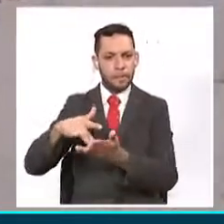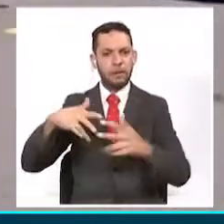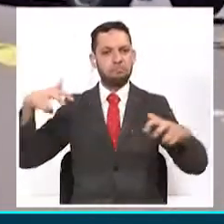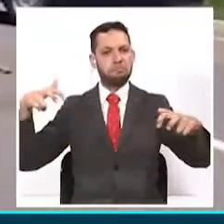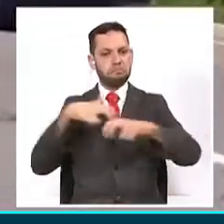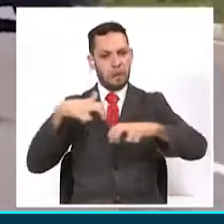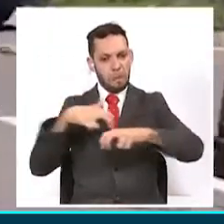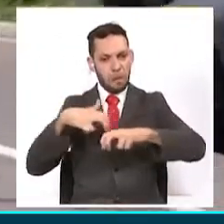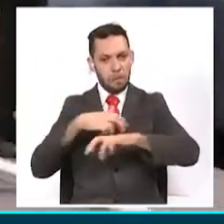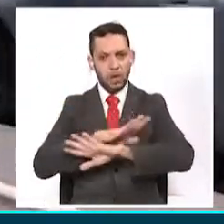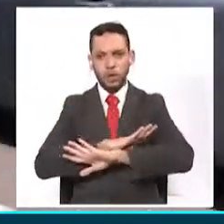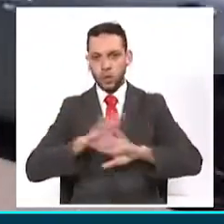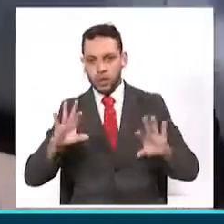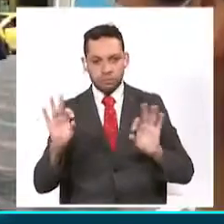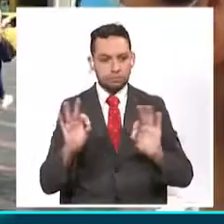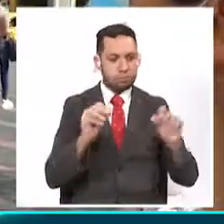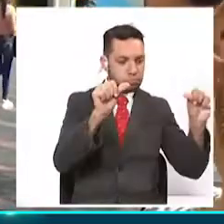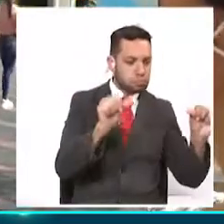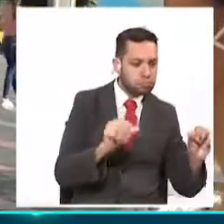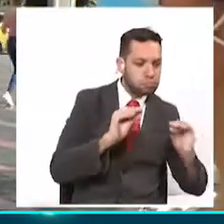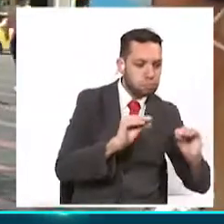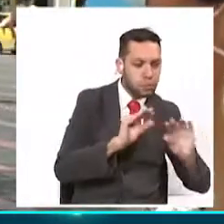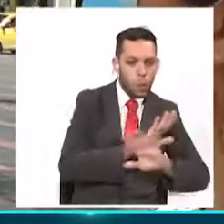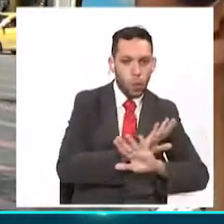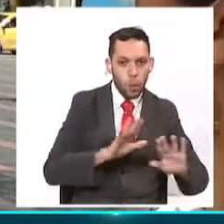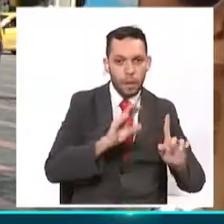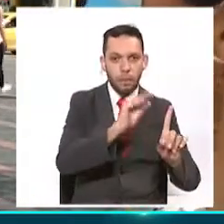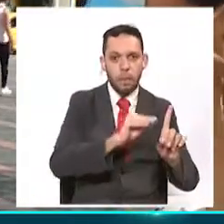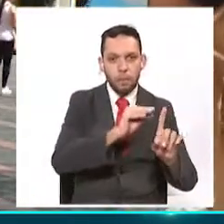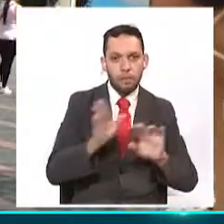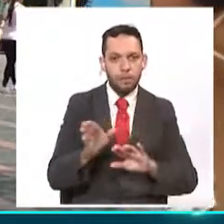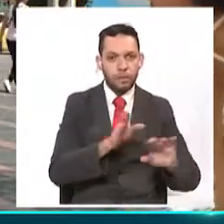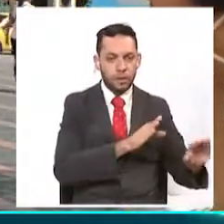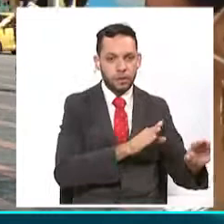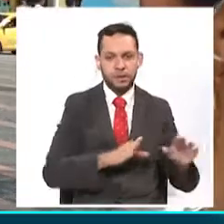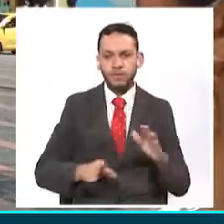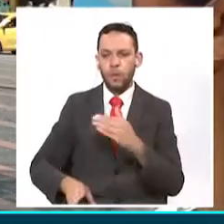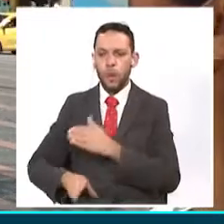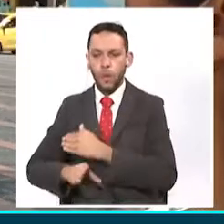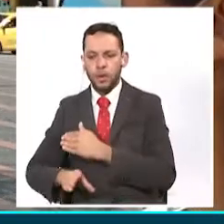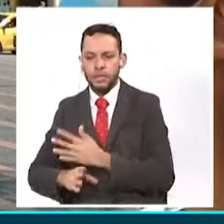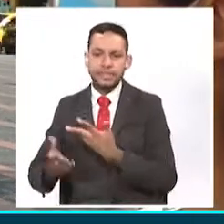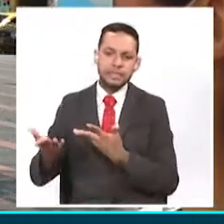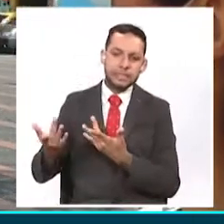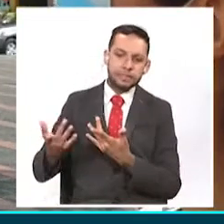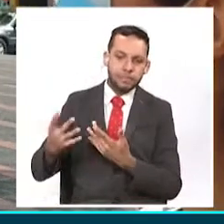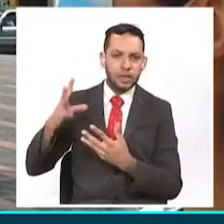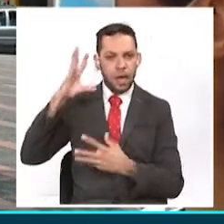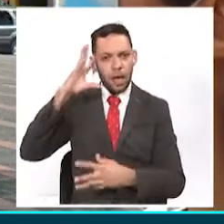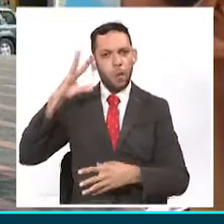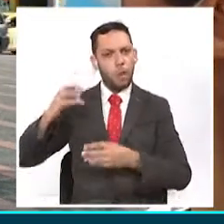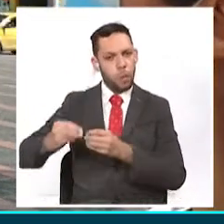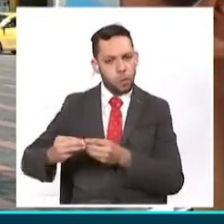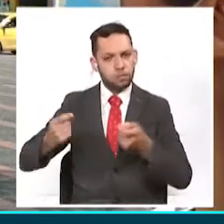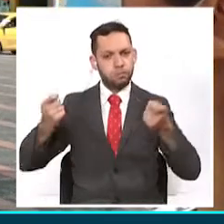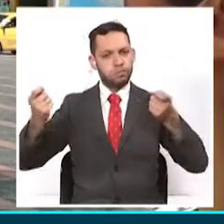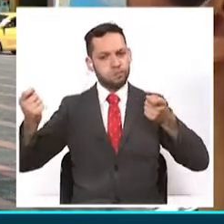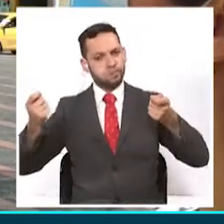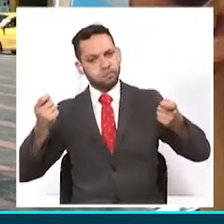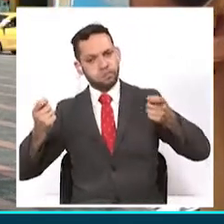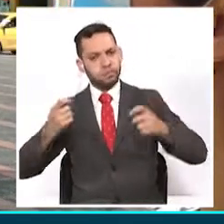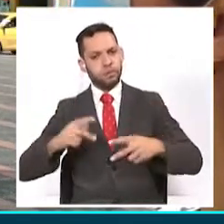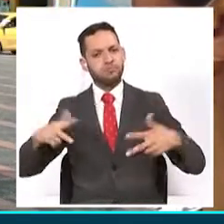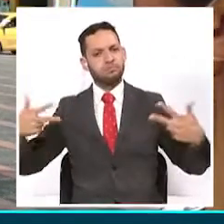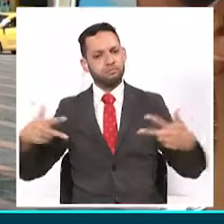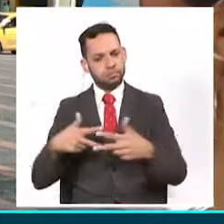y realizando actividades de prevención. Mientras los controles están en las vías nacionales de nuestro departamento y,